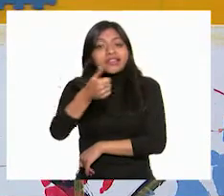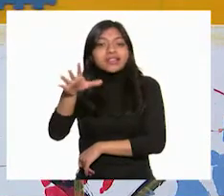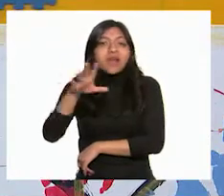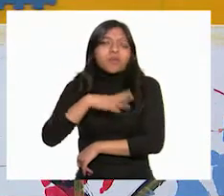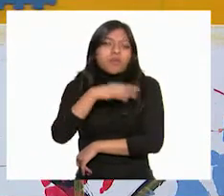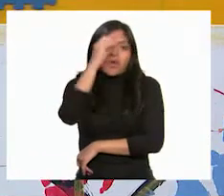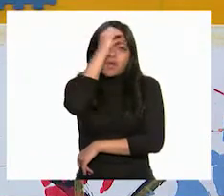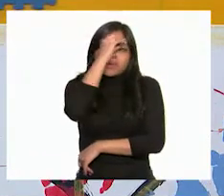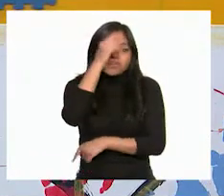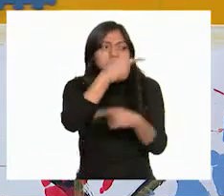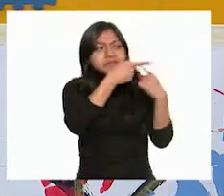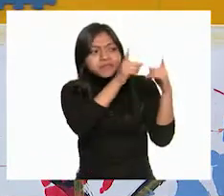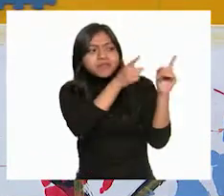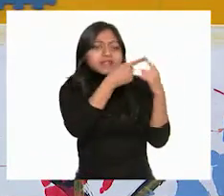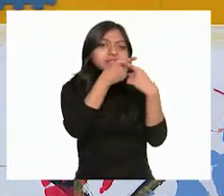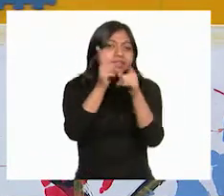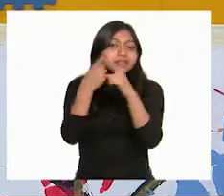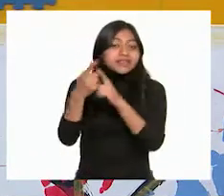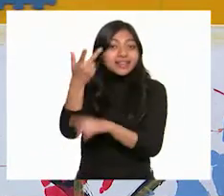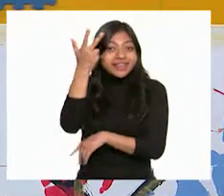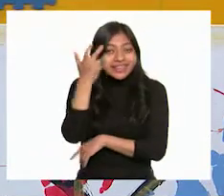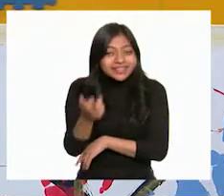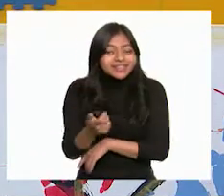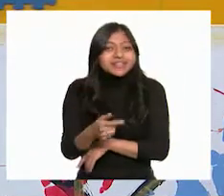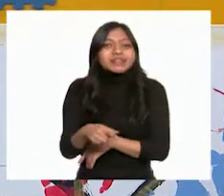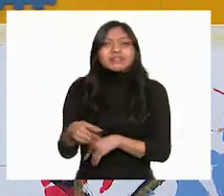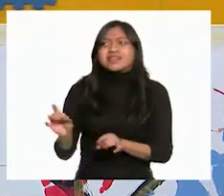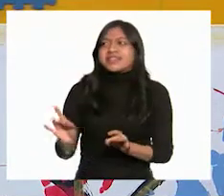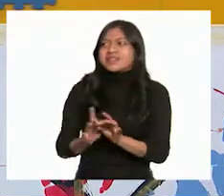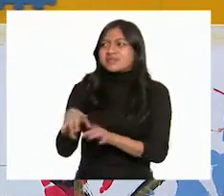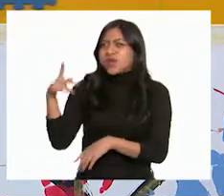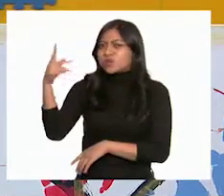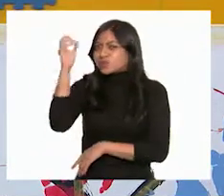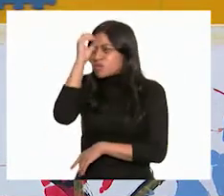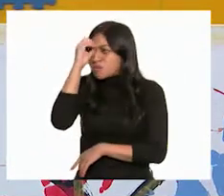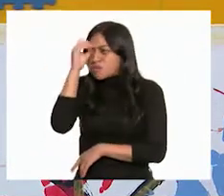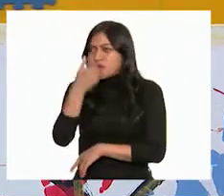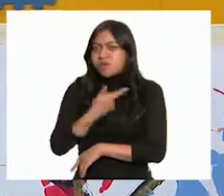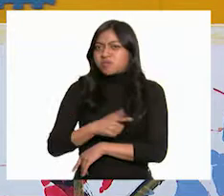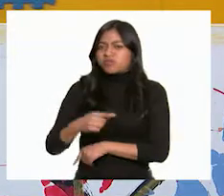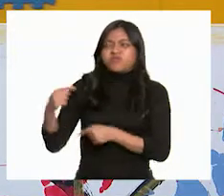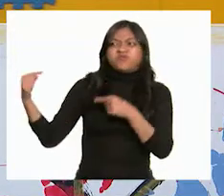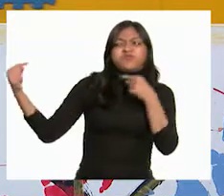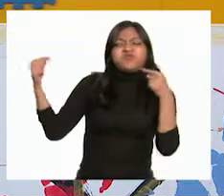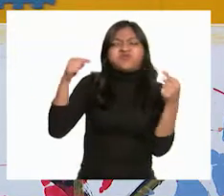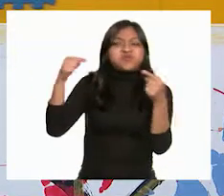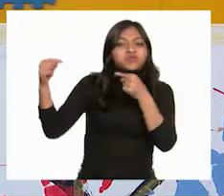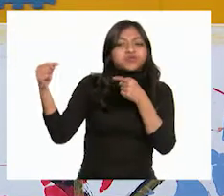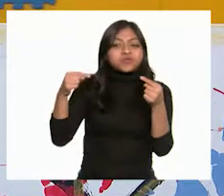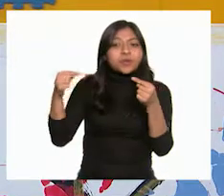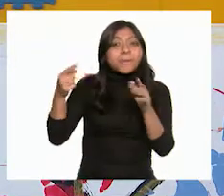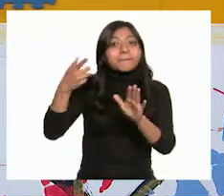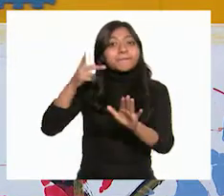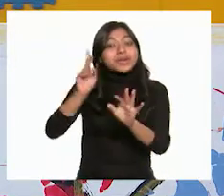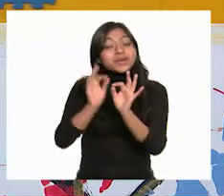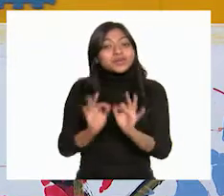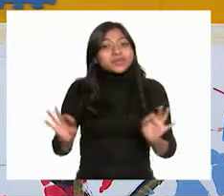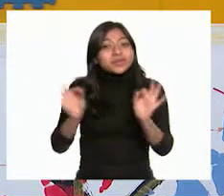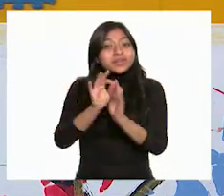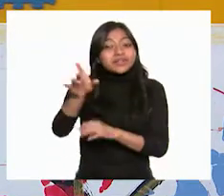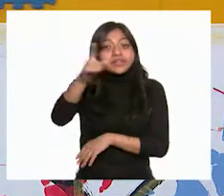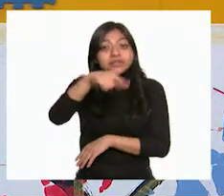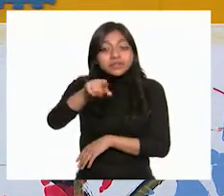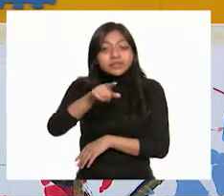opiniones distintas y es muy fácil que no estemos de acuerdo, pero es necesario que las